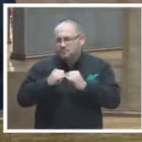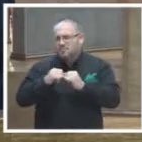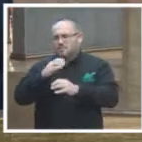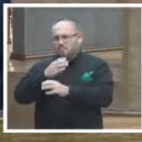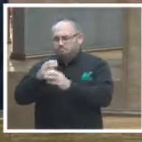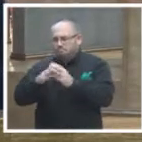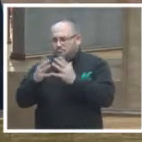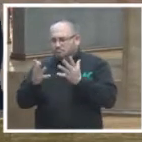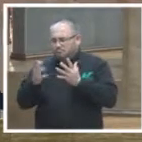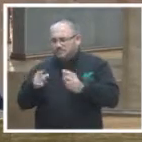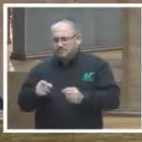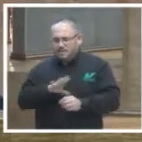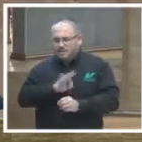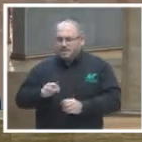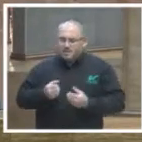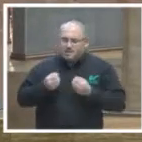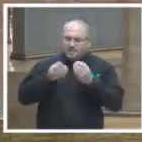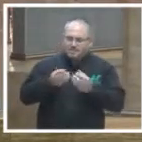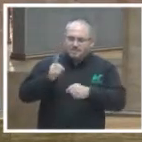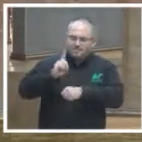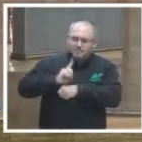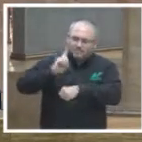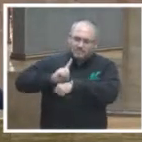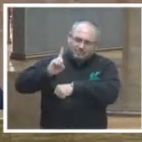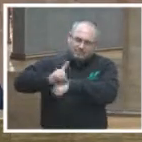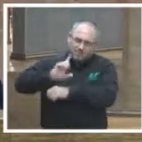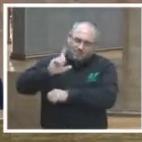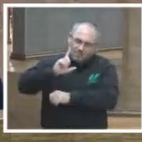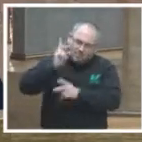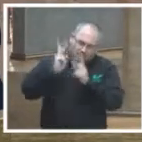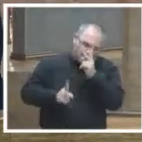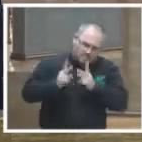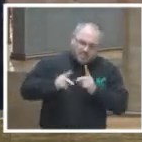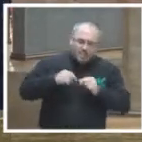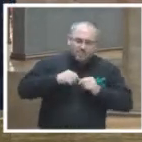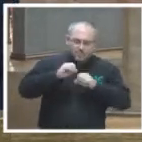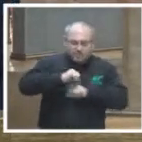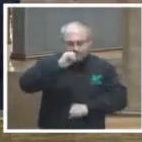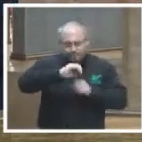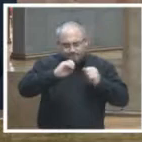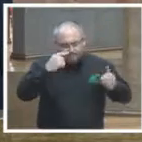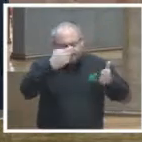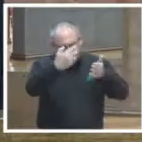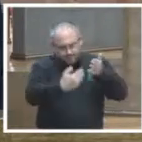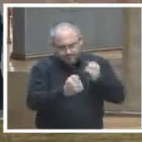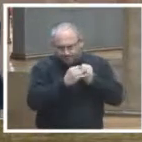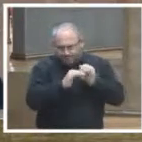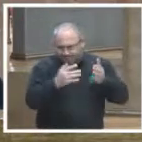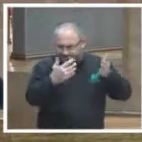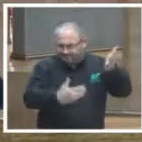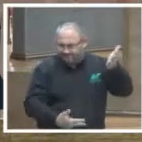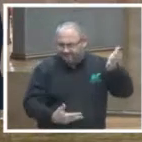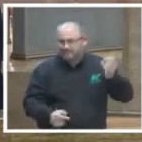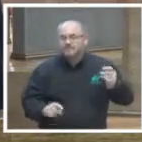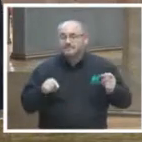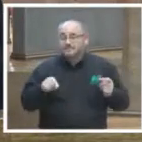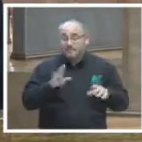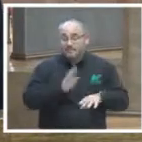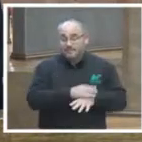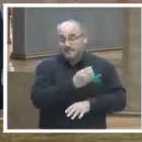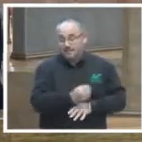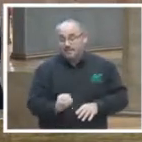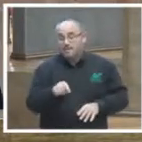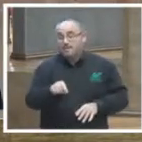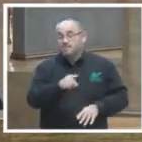adoptar y hacer parte del día a día cuando hablamos de transparencia y rendición de cuentas pues más que una obligación